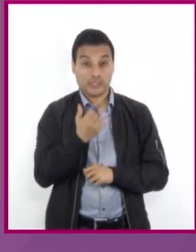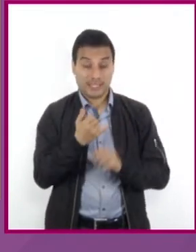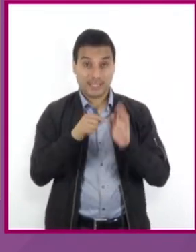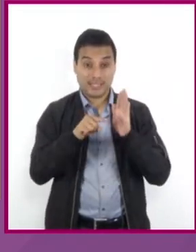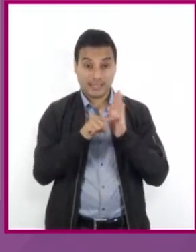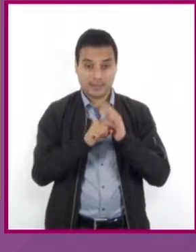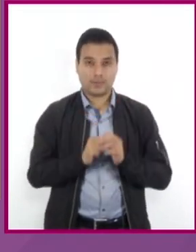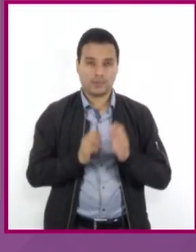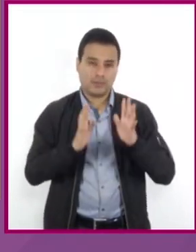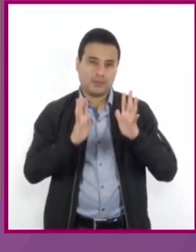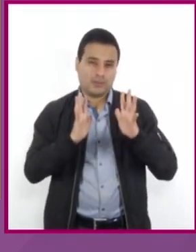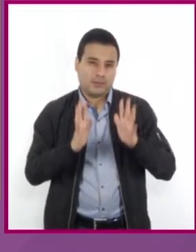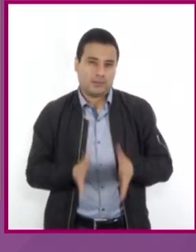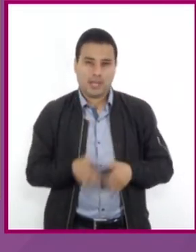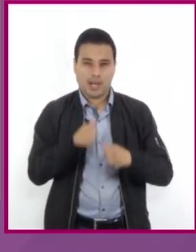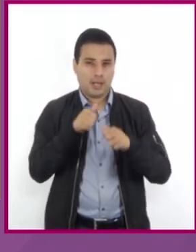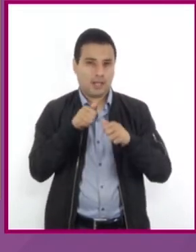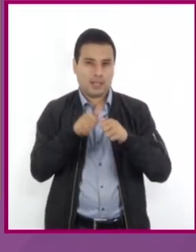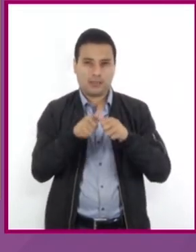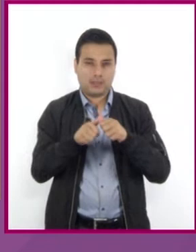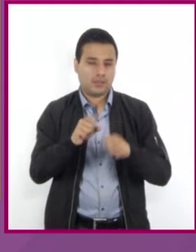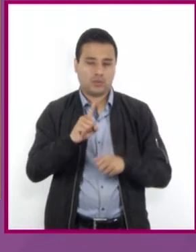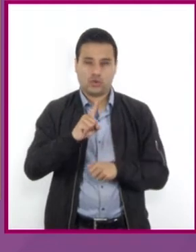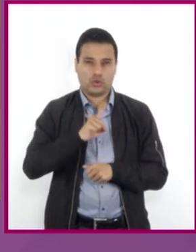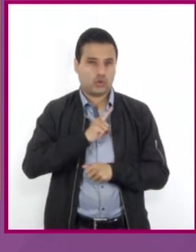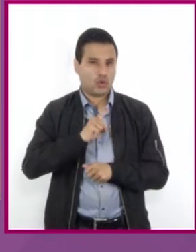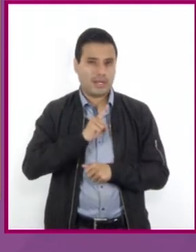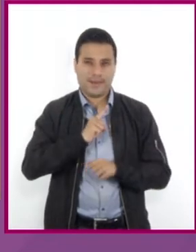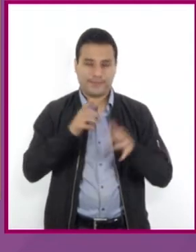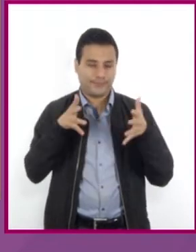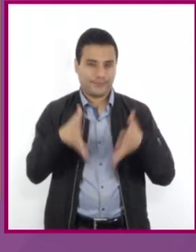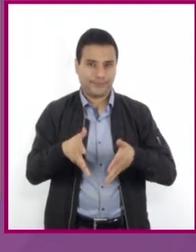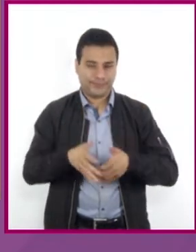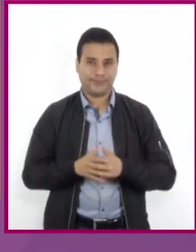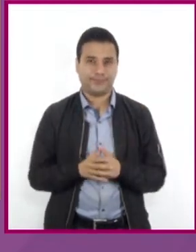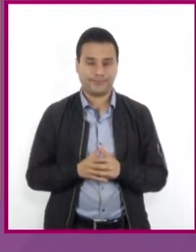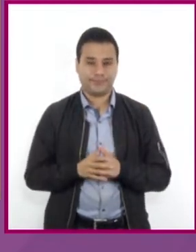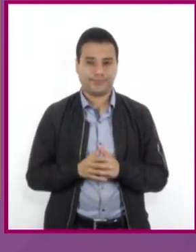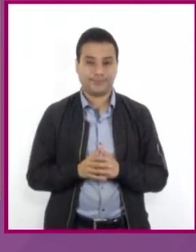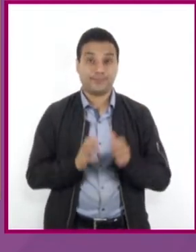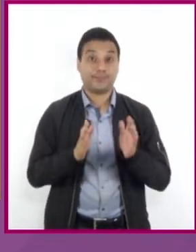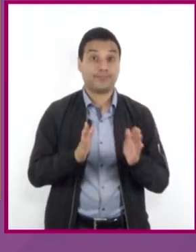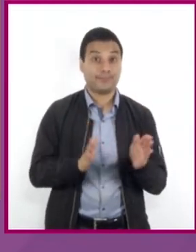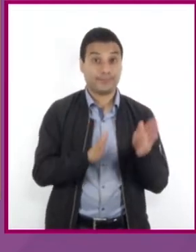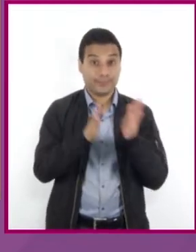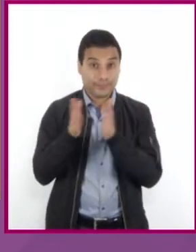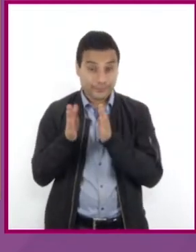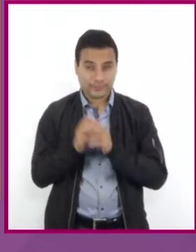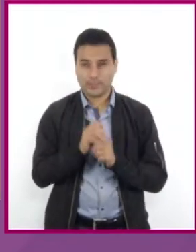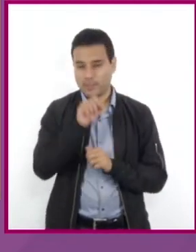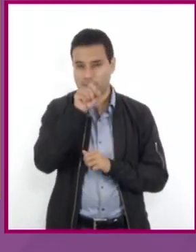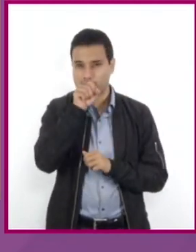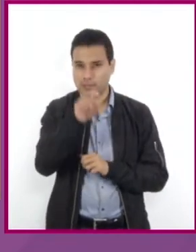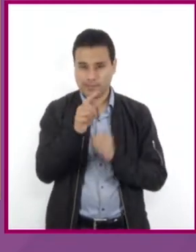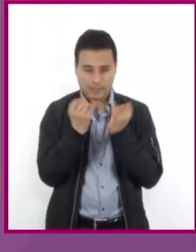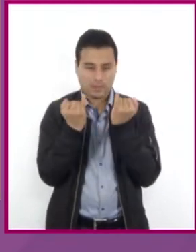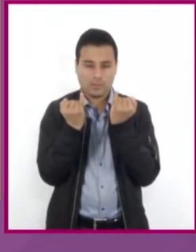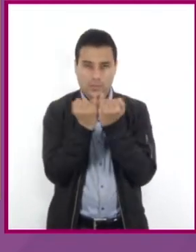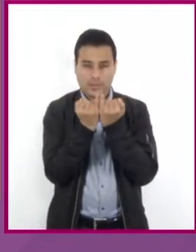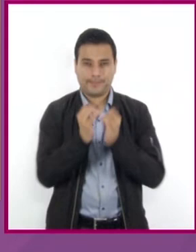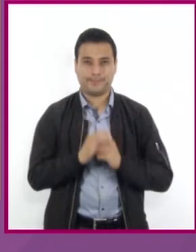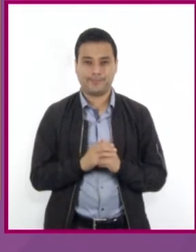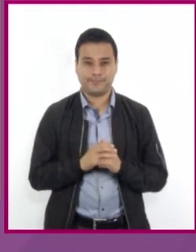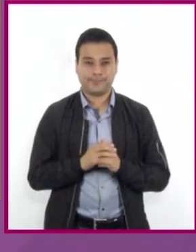despejada en el miembro izquierdo de la igualdad. Llevamos a cabo la multiplicación del miembro derecho de la